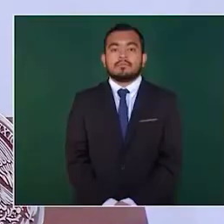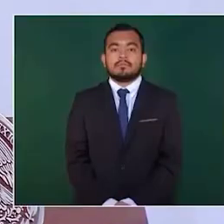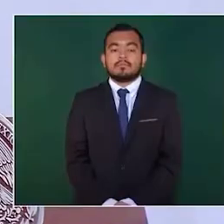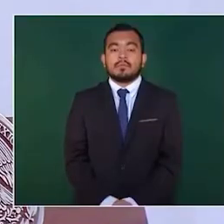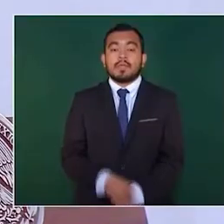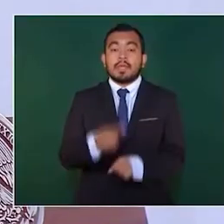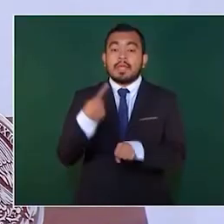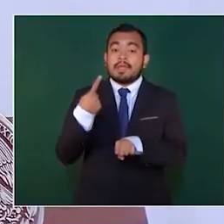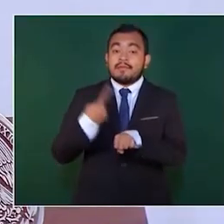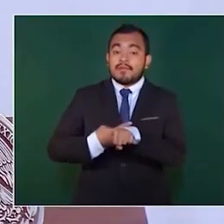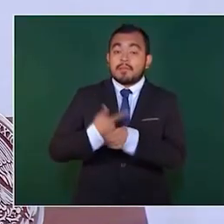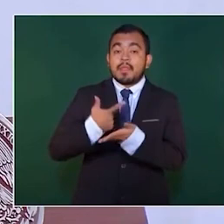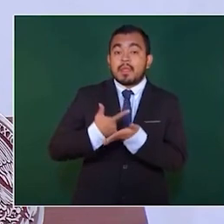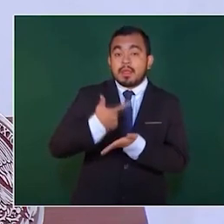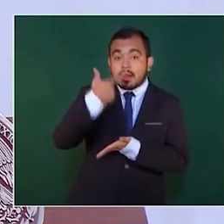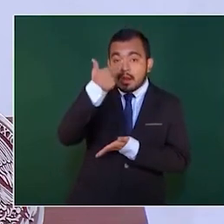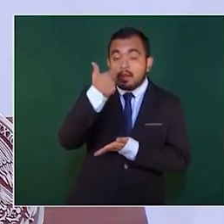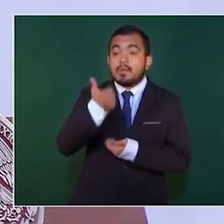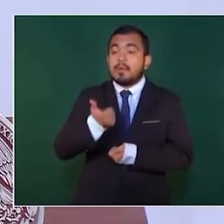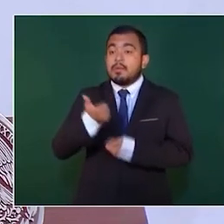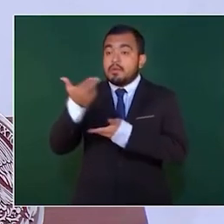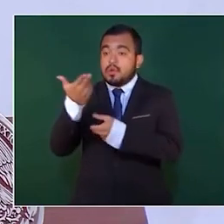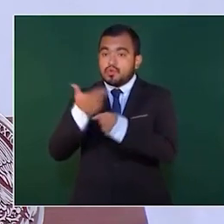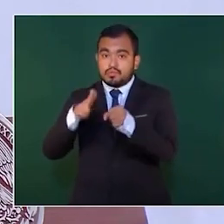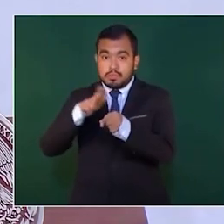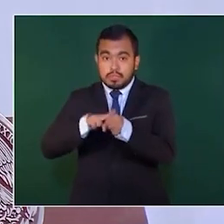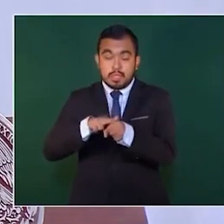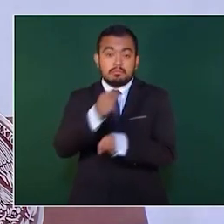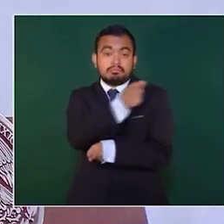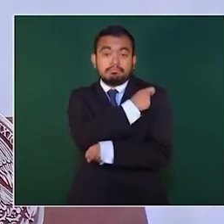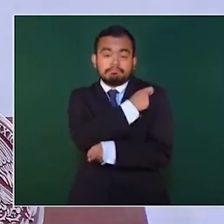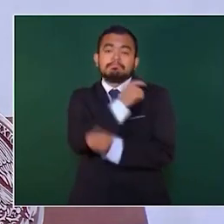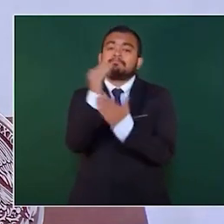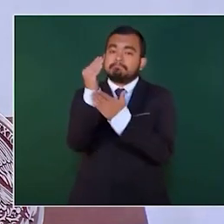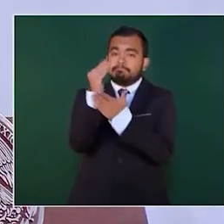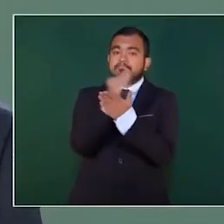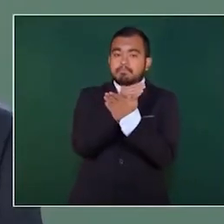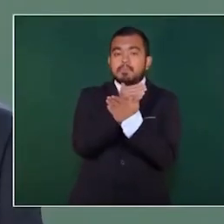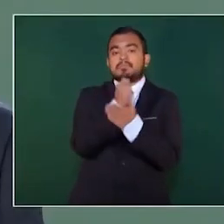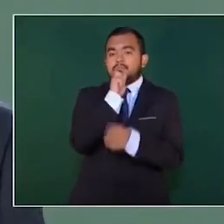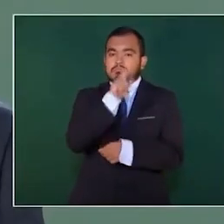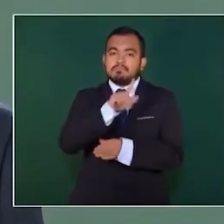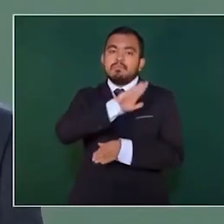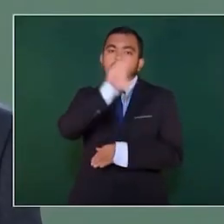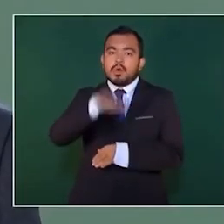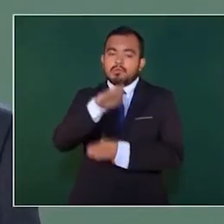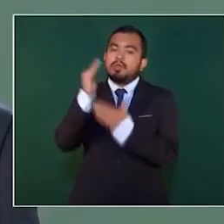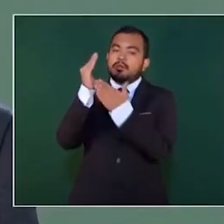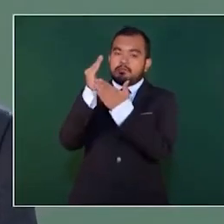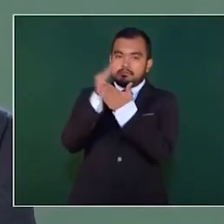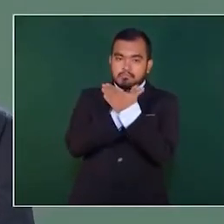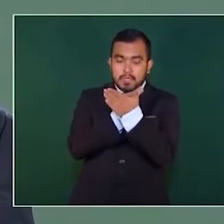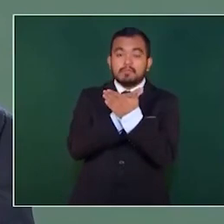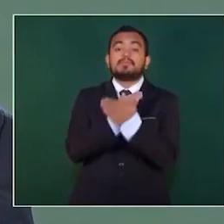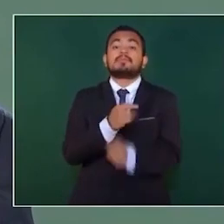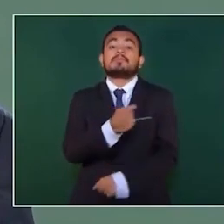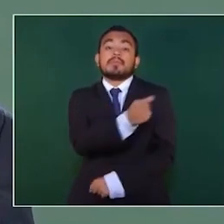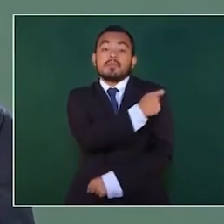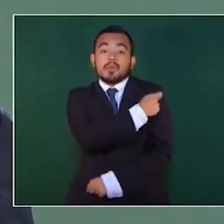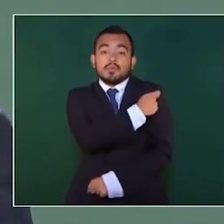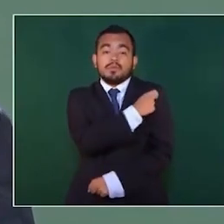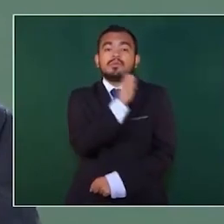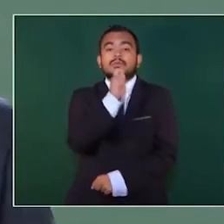enfermedad grave, hospitalización y desde luego defunciones. Pasando a la vacunación, en el momento tenemos ya